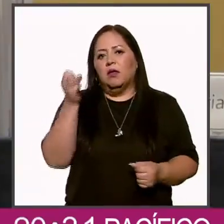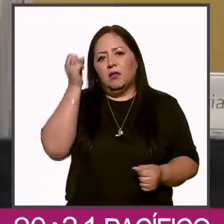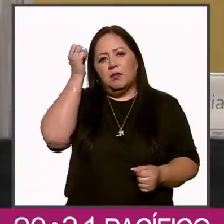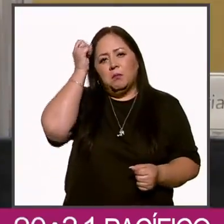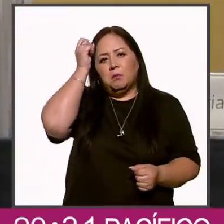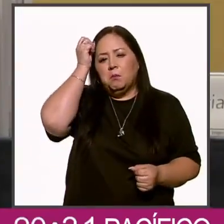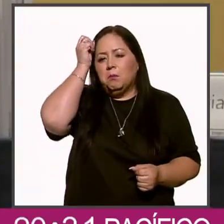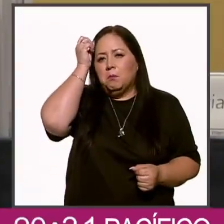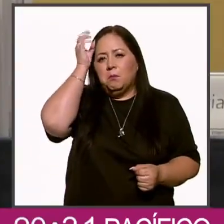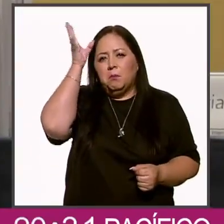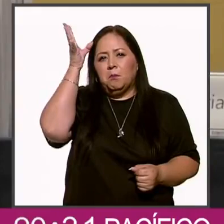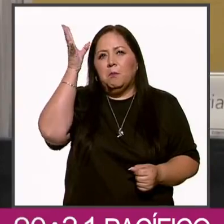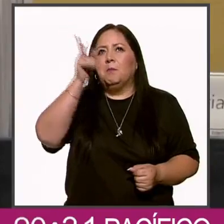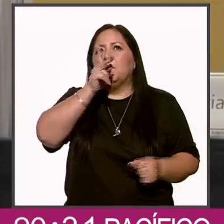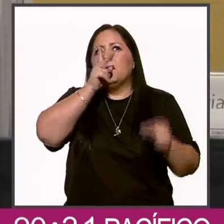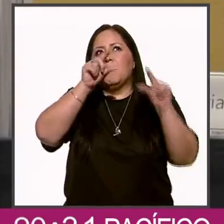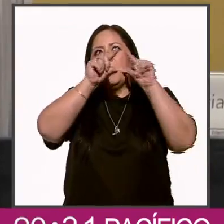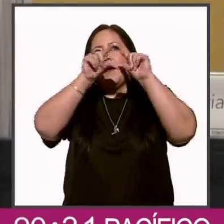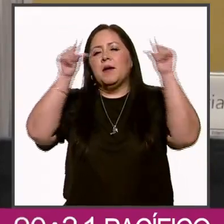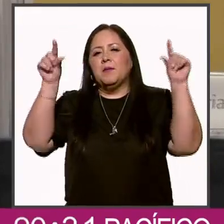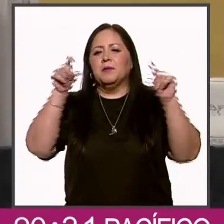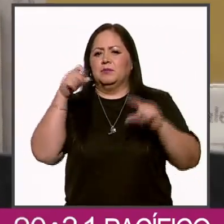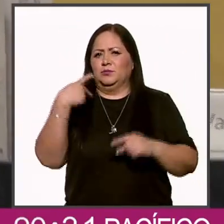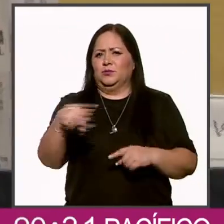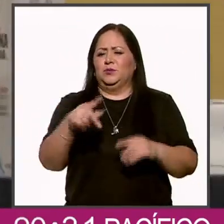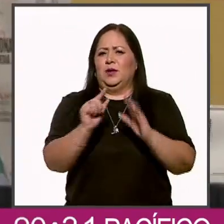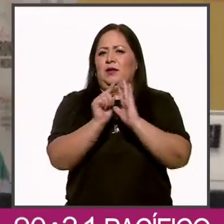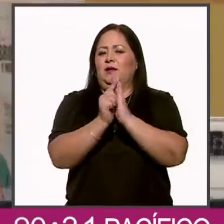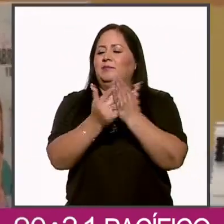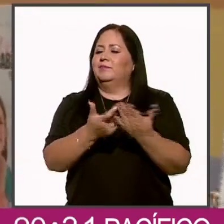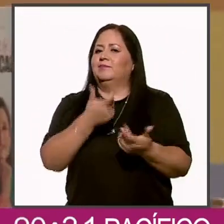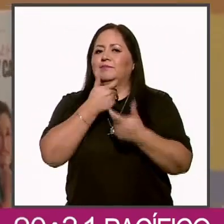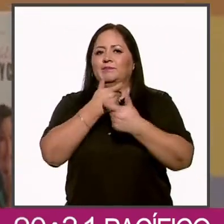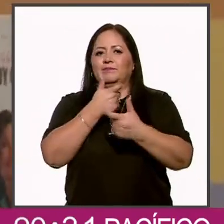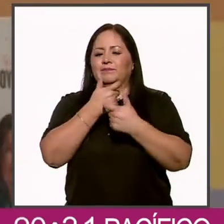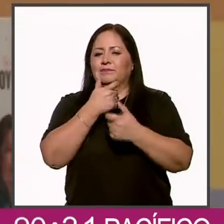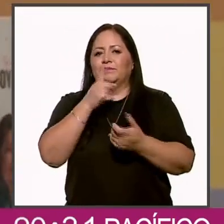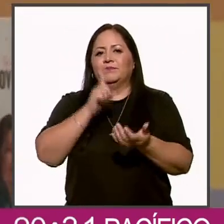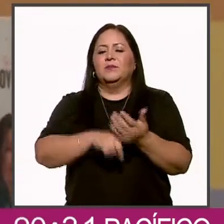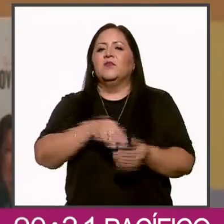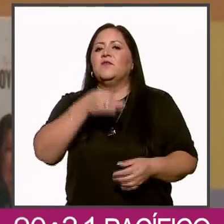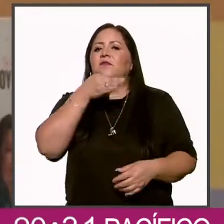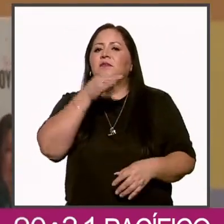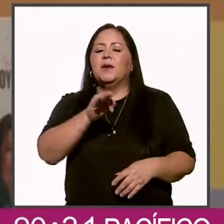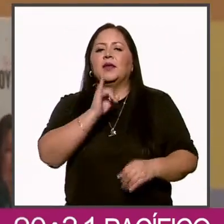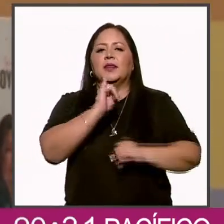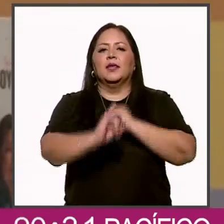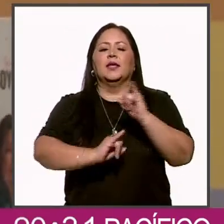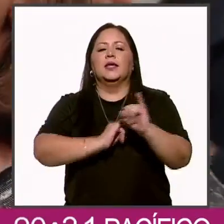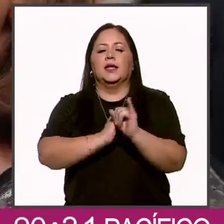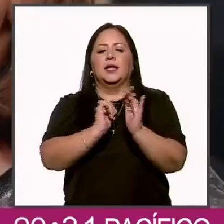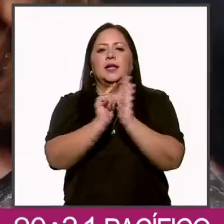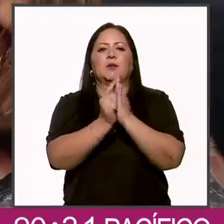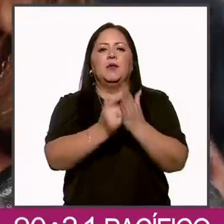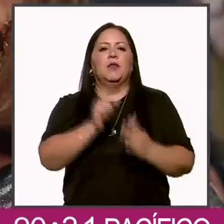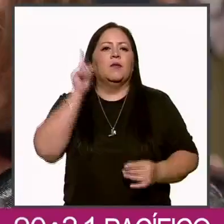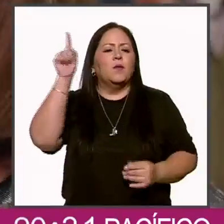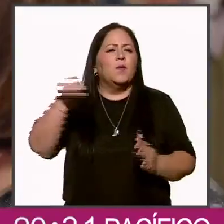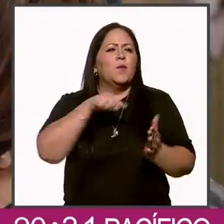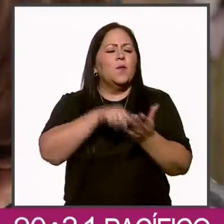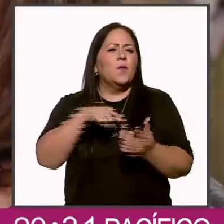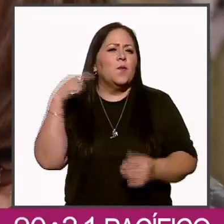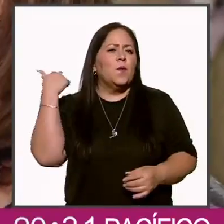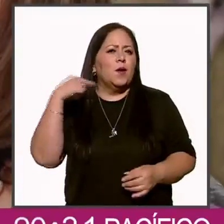por unos momentos el título de su propio libro en el Festival Internacional del Libro de Guadalajara.